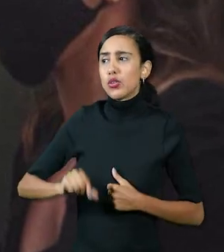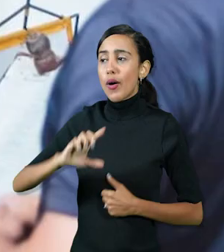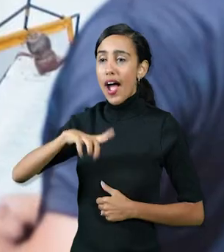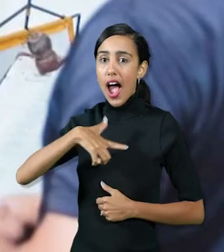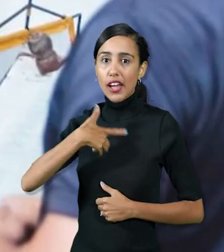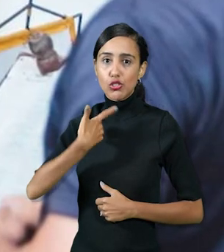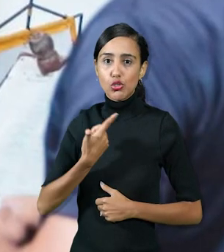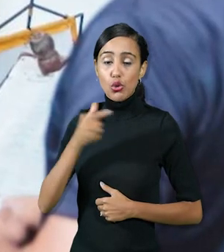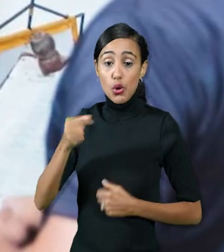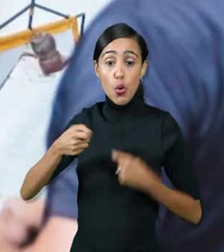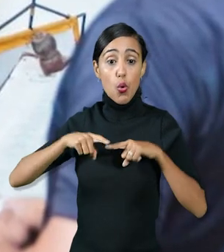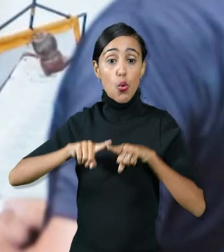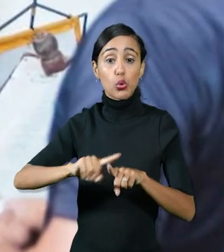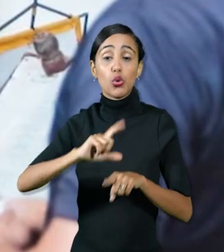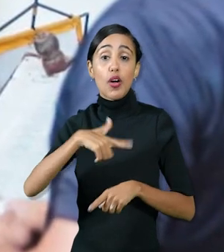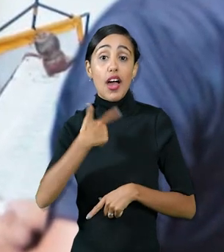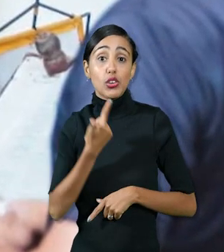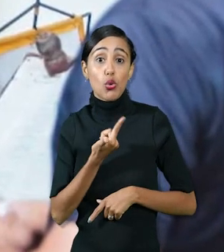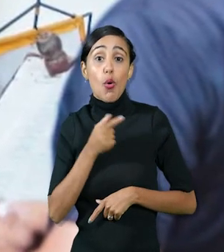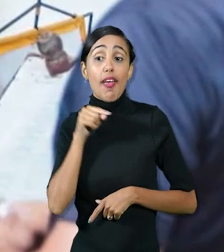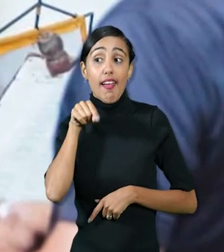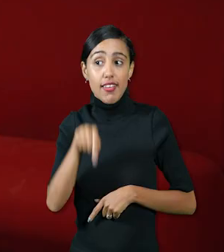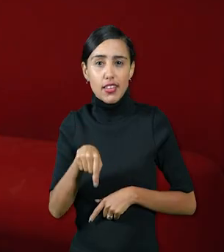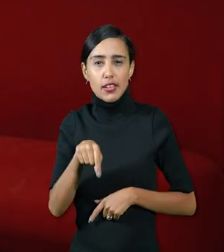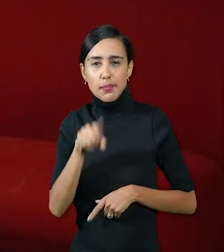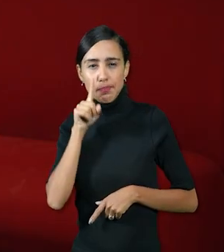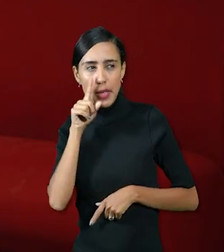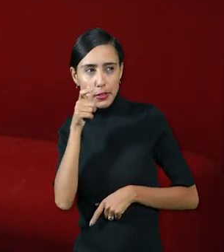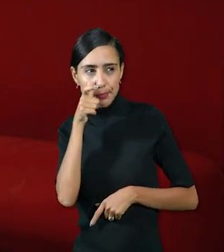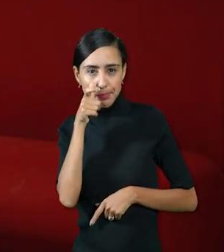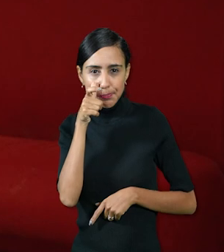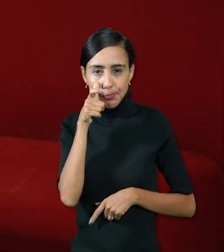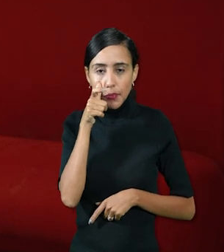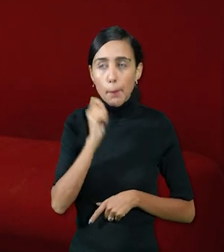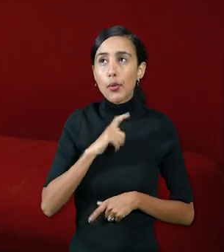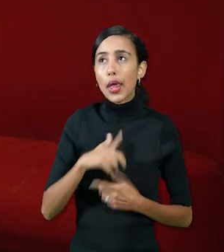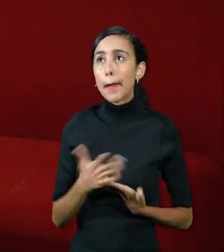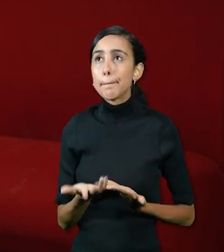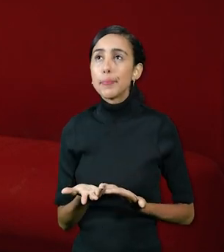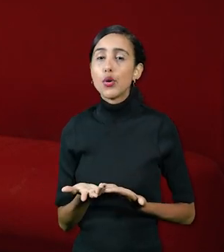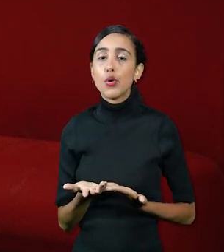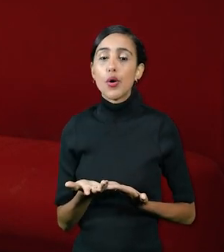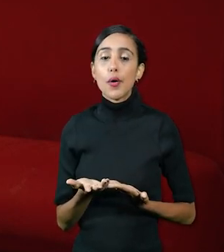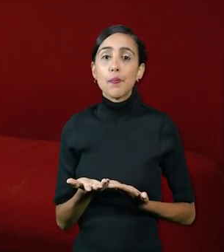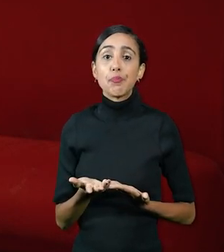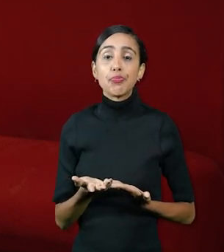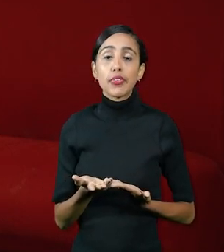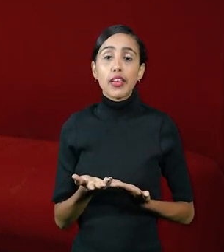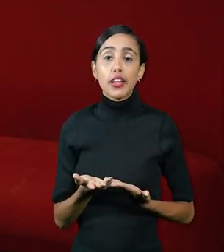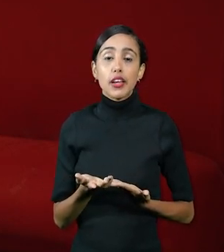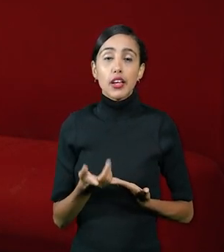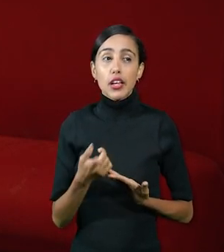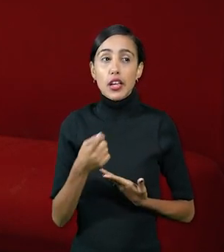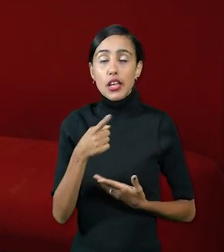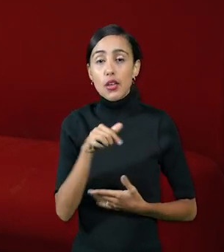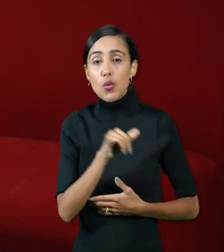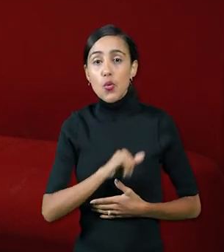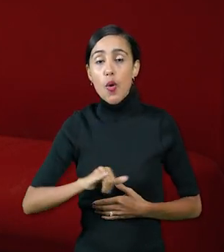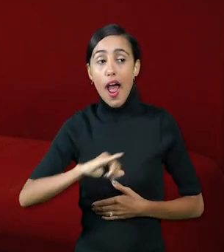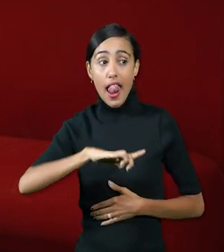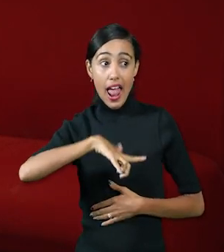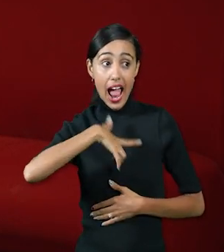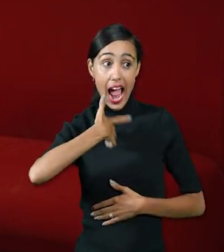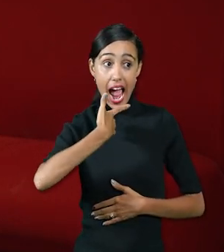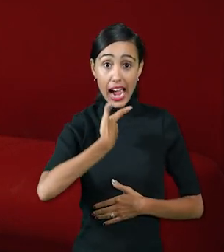Está junto a los actores en el set y supervisando que, por ejemplo, esté acorde la